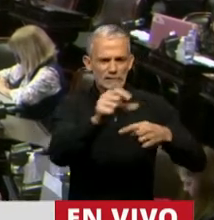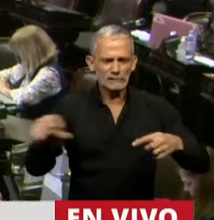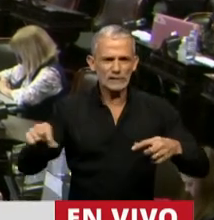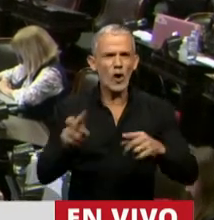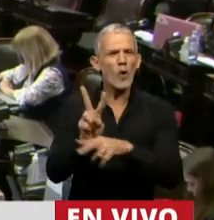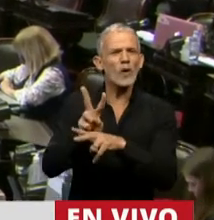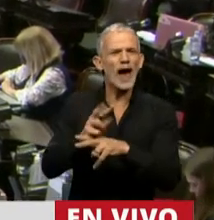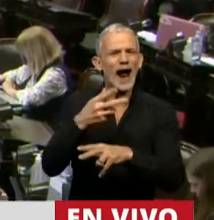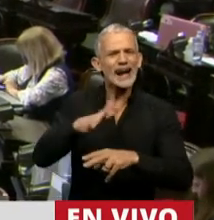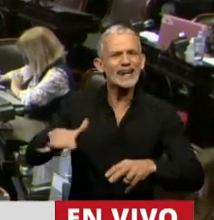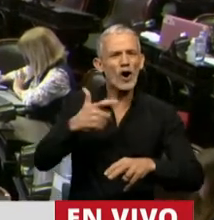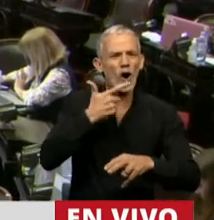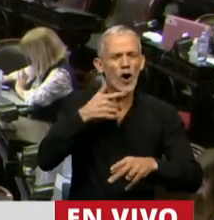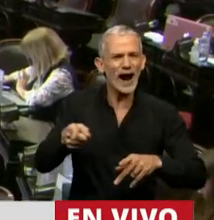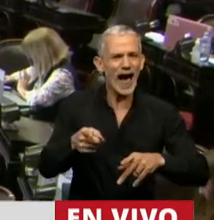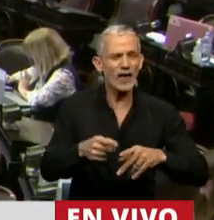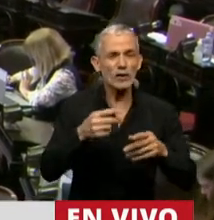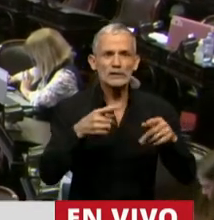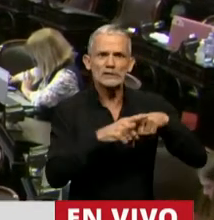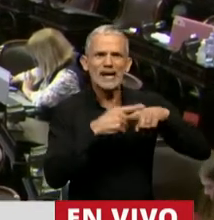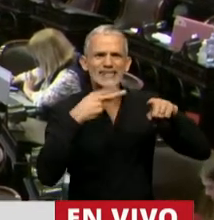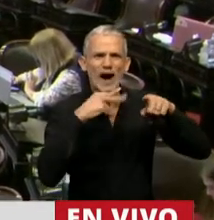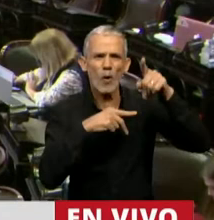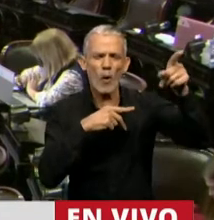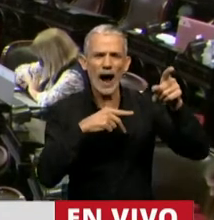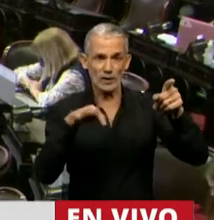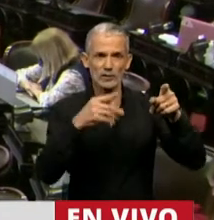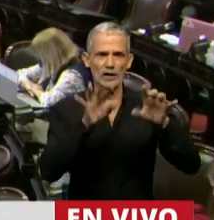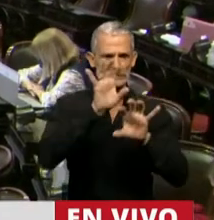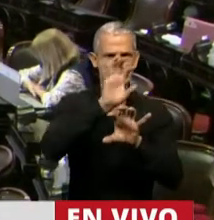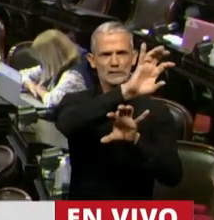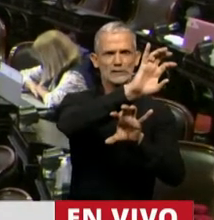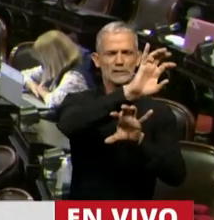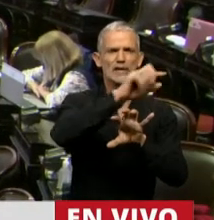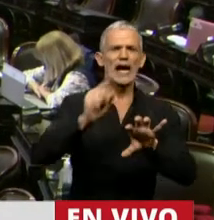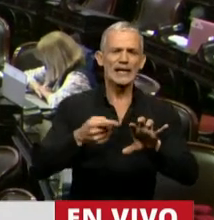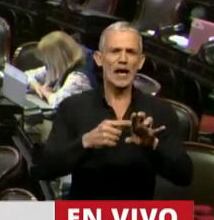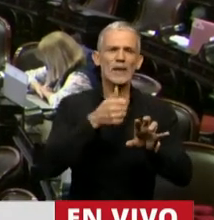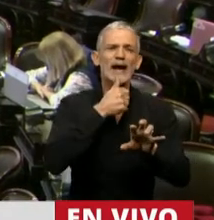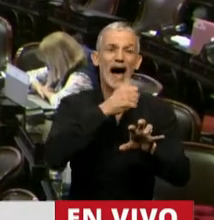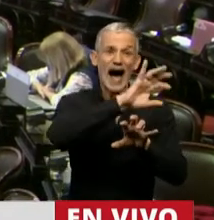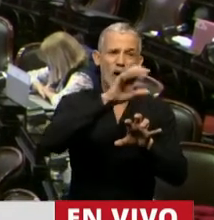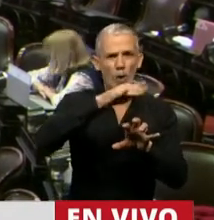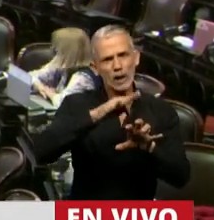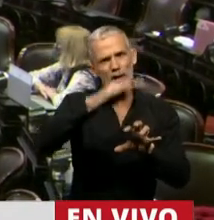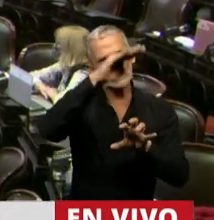Colorado. La disputa con San Juan y con otras provincias que están ubicadas aguas arriba